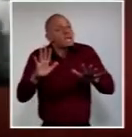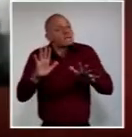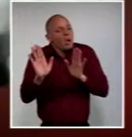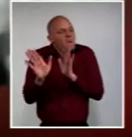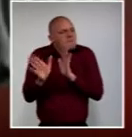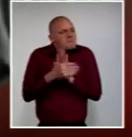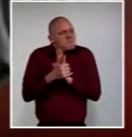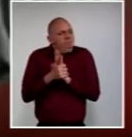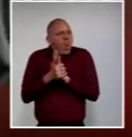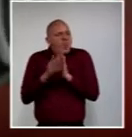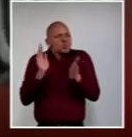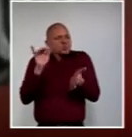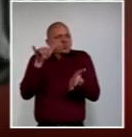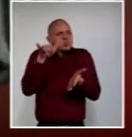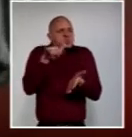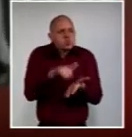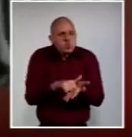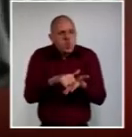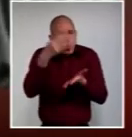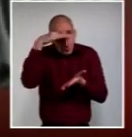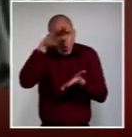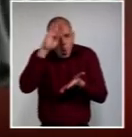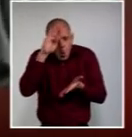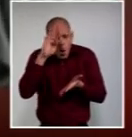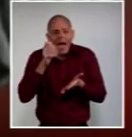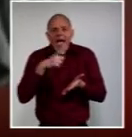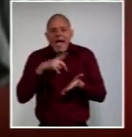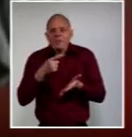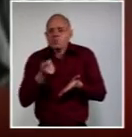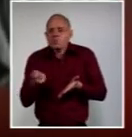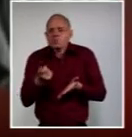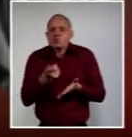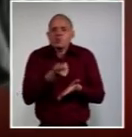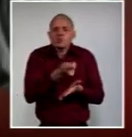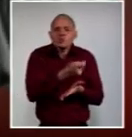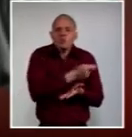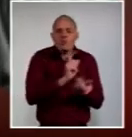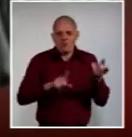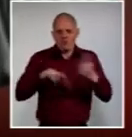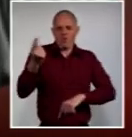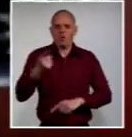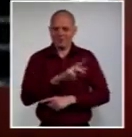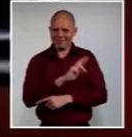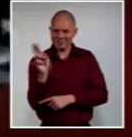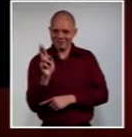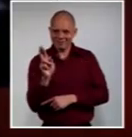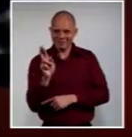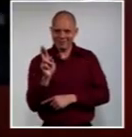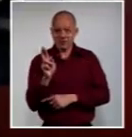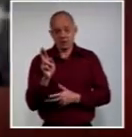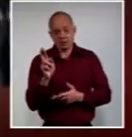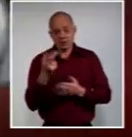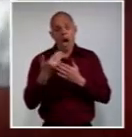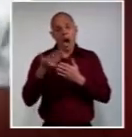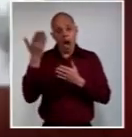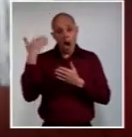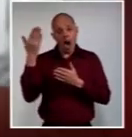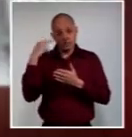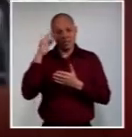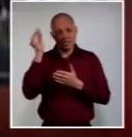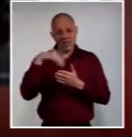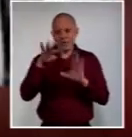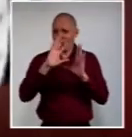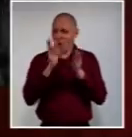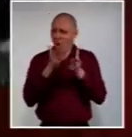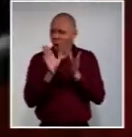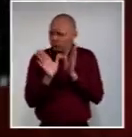el objetivo de entrenar y dirigir a los grupos terroristas. Los documentos desclasificados por el Archivo de Seguridad Nacional